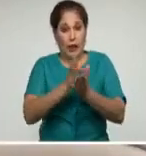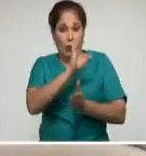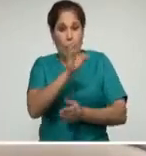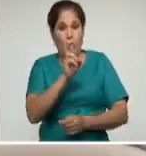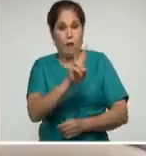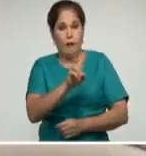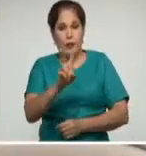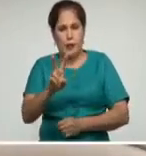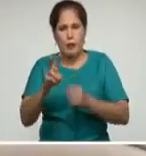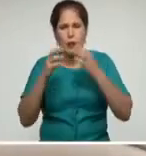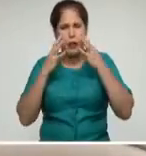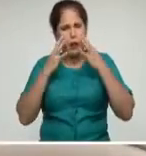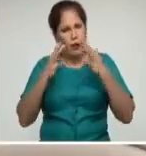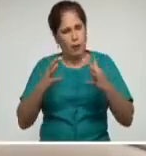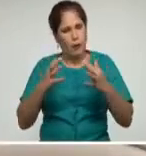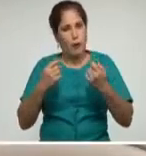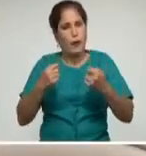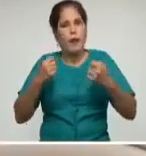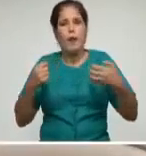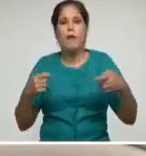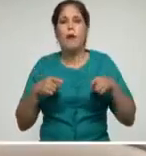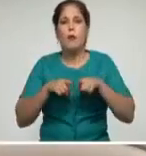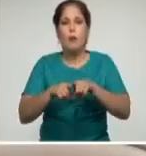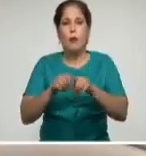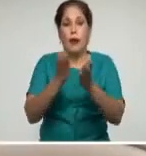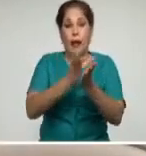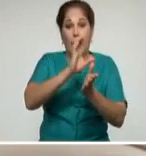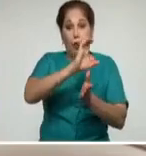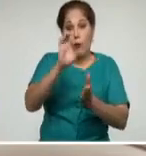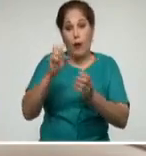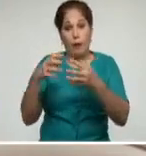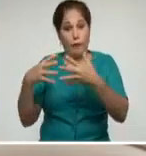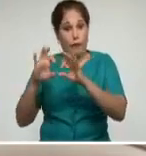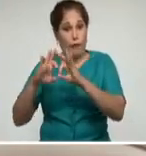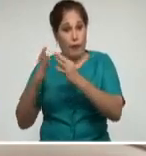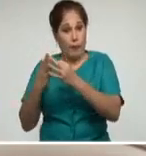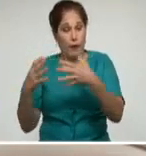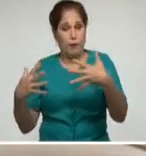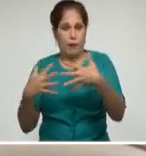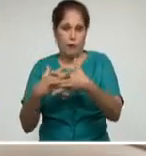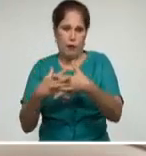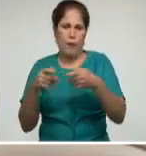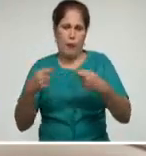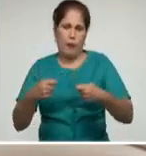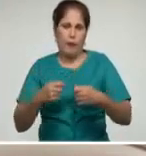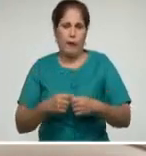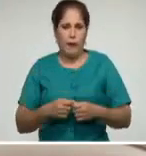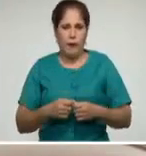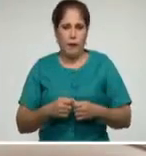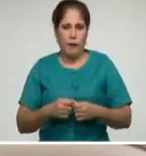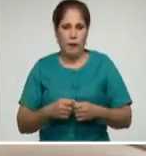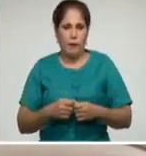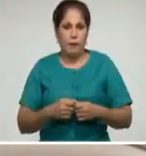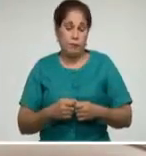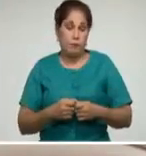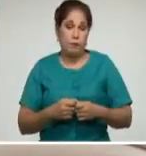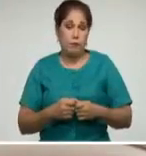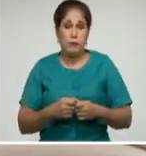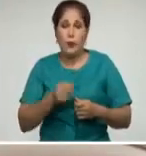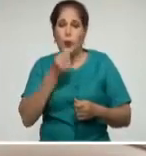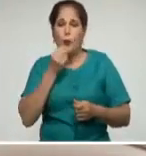manera esencial unir la escuela al hogar a través del carácter educativo, a través de la comunicación